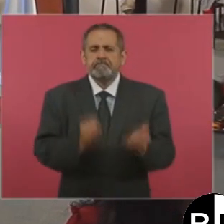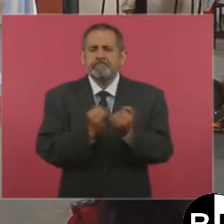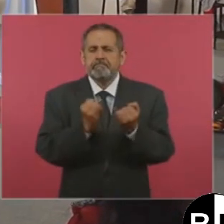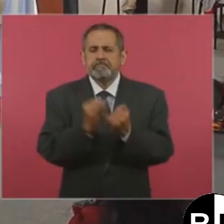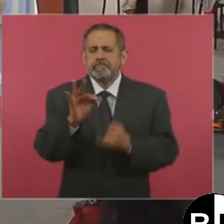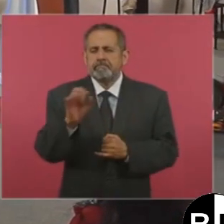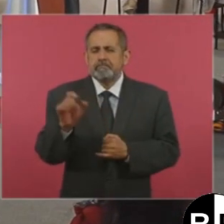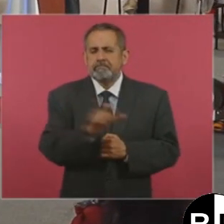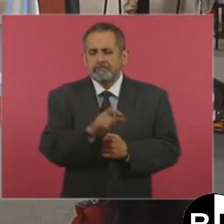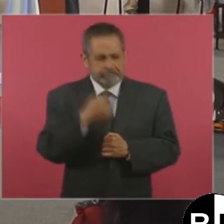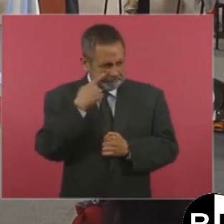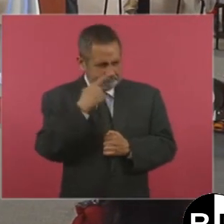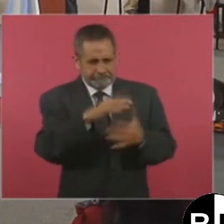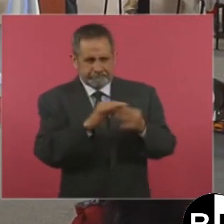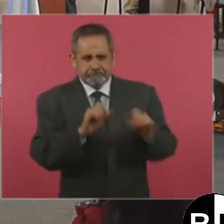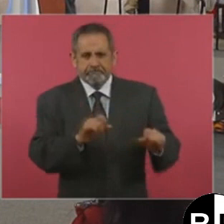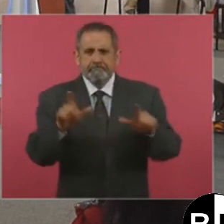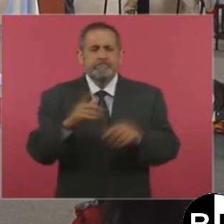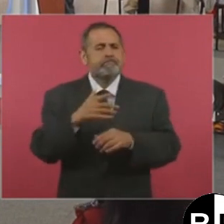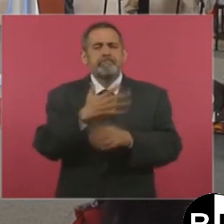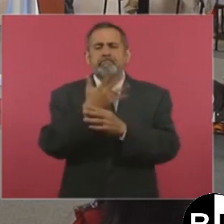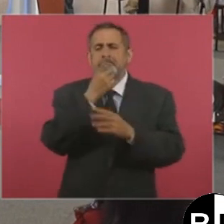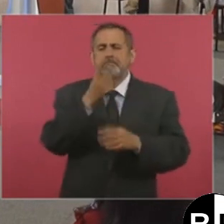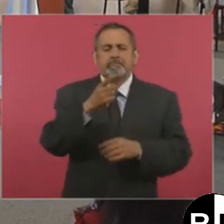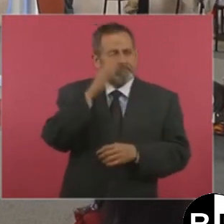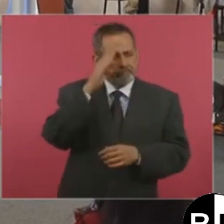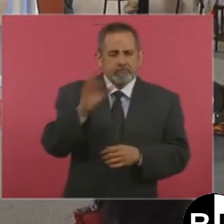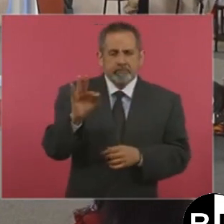¿Por qué no pones ahora lo que dijo el señor Fox?